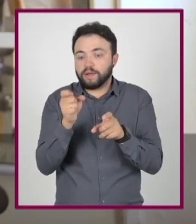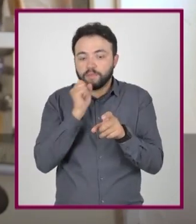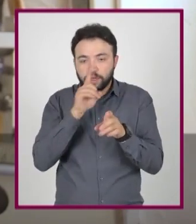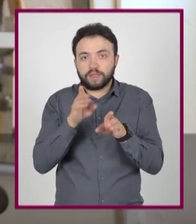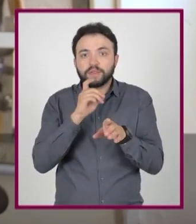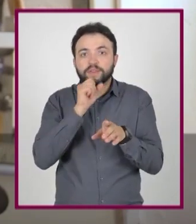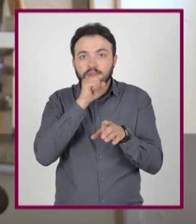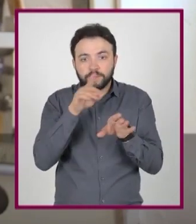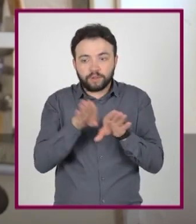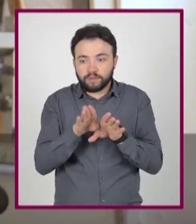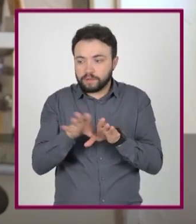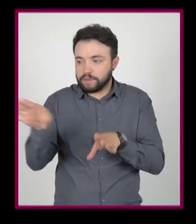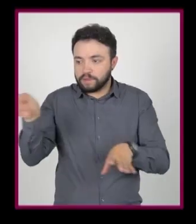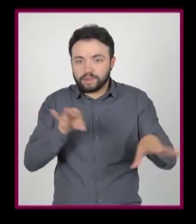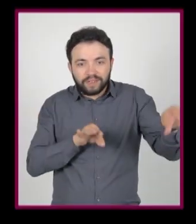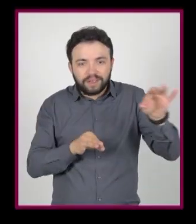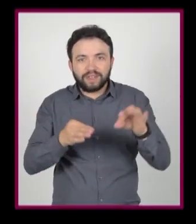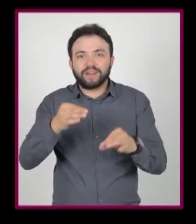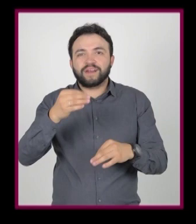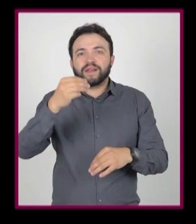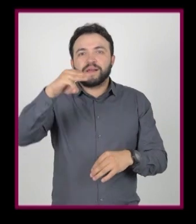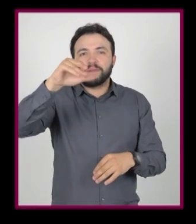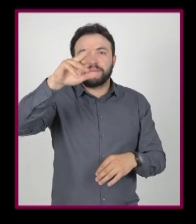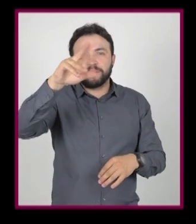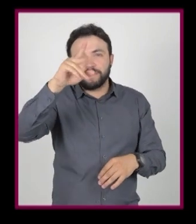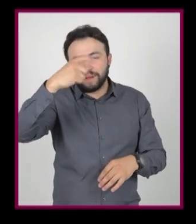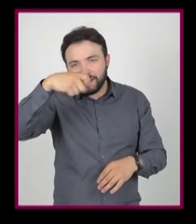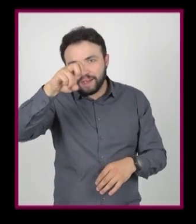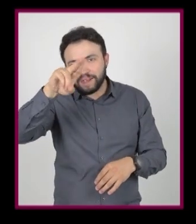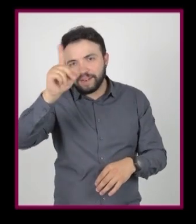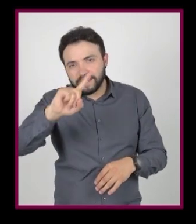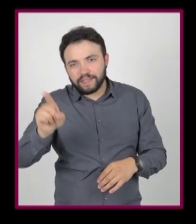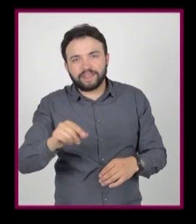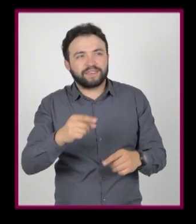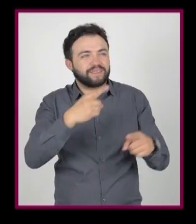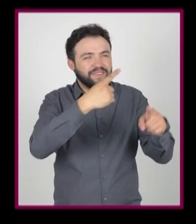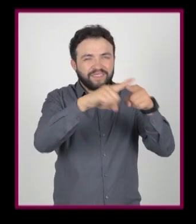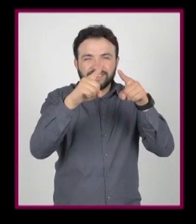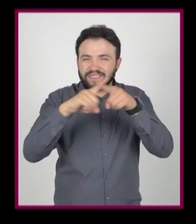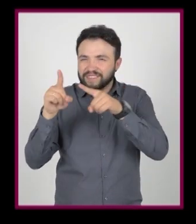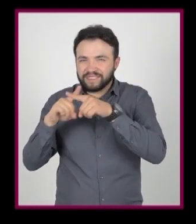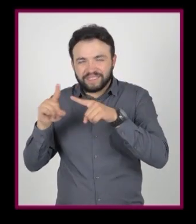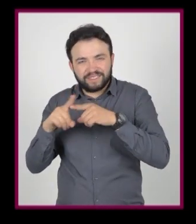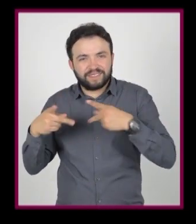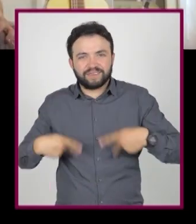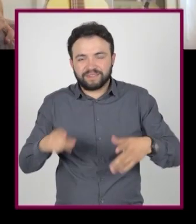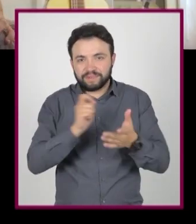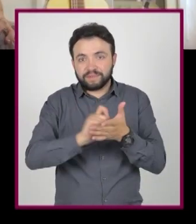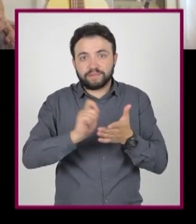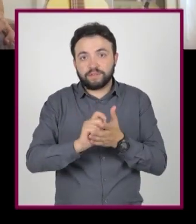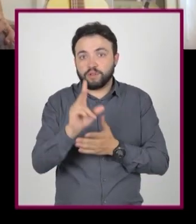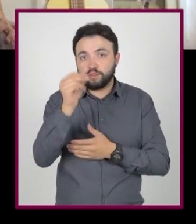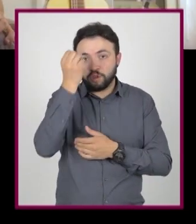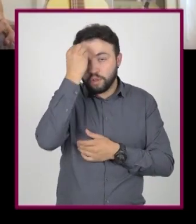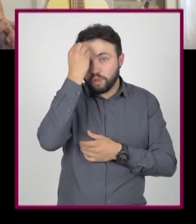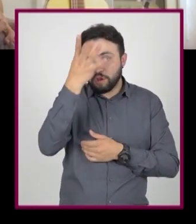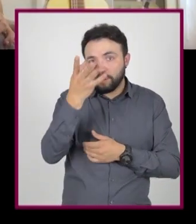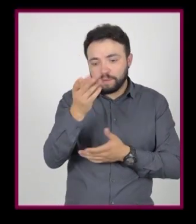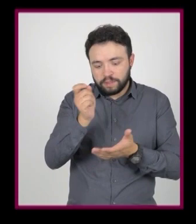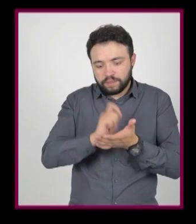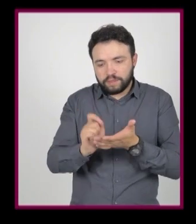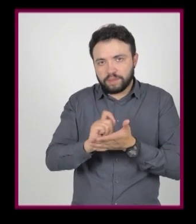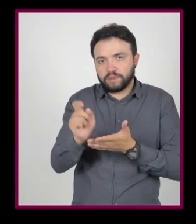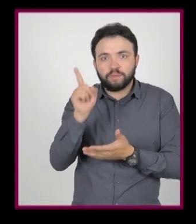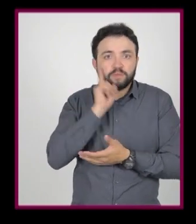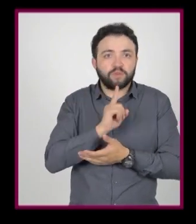boom, con autores como Gabriel García Márquez, Carlos Fuentes o Jorge Luis Borges. Y no te olvides de las escritoras,